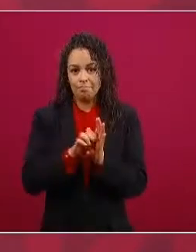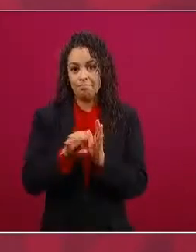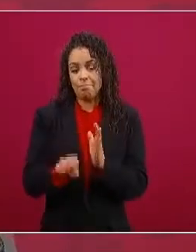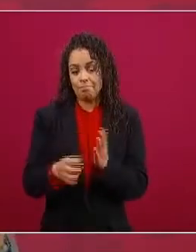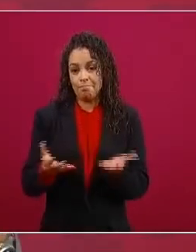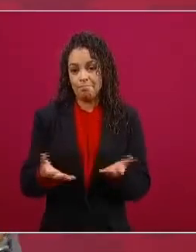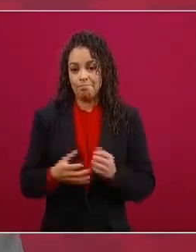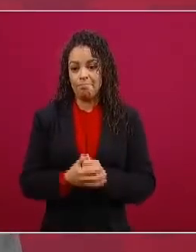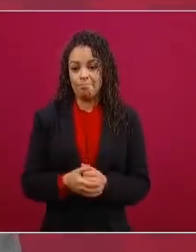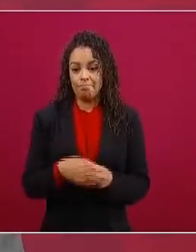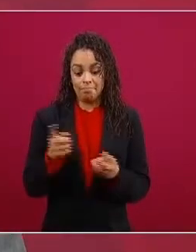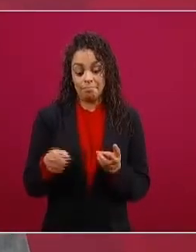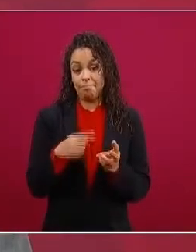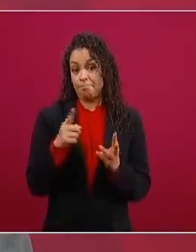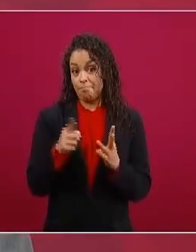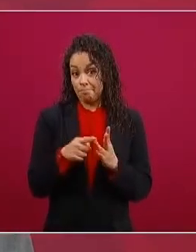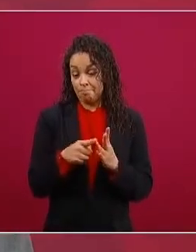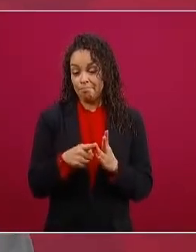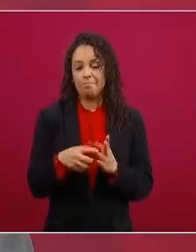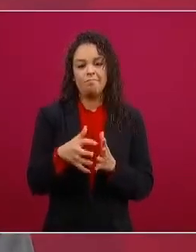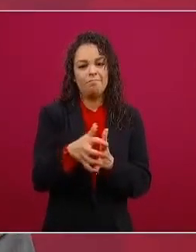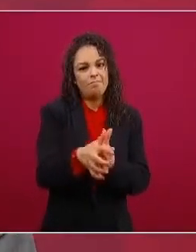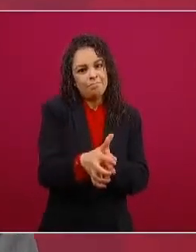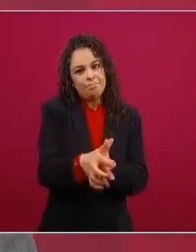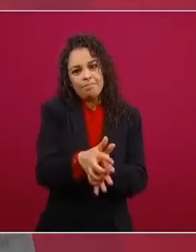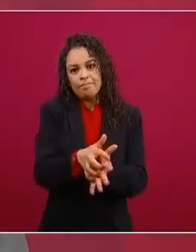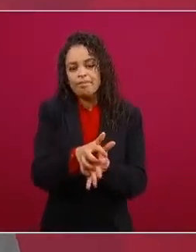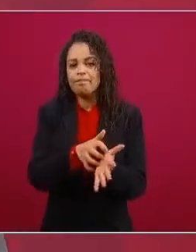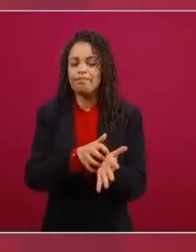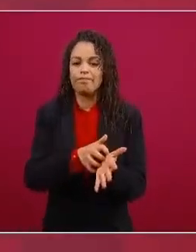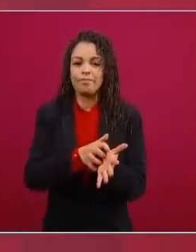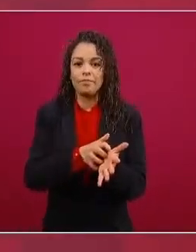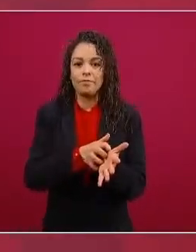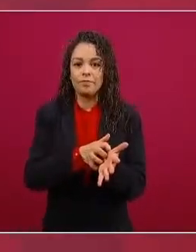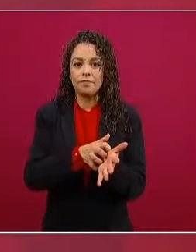austeridad que no es un asunto